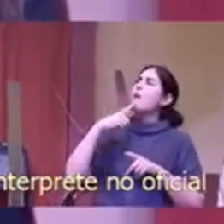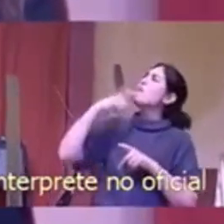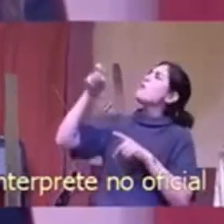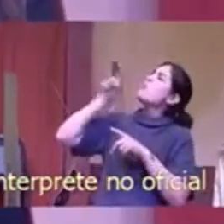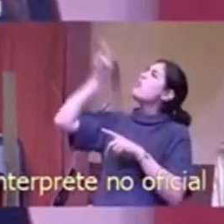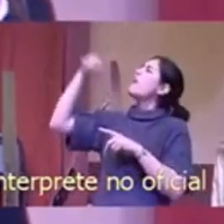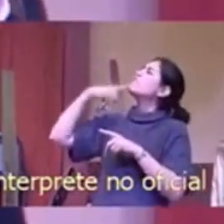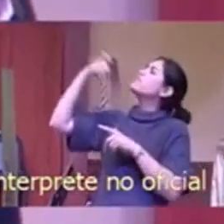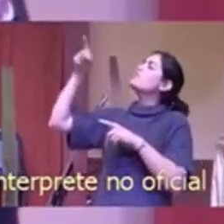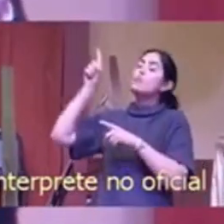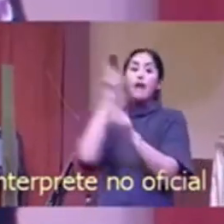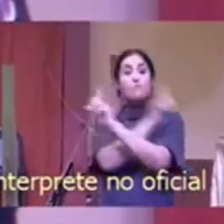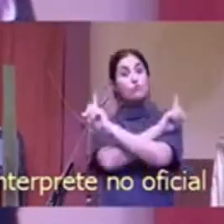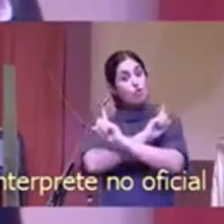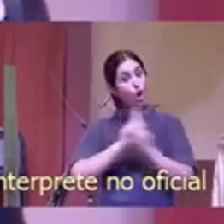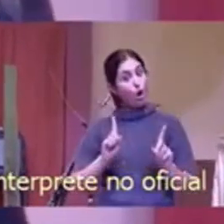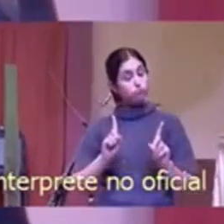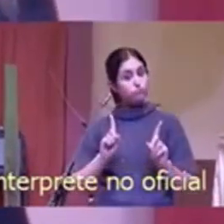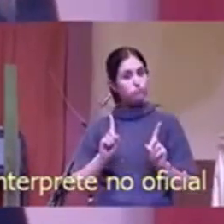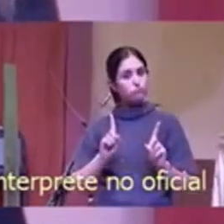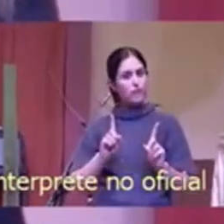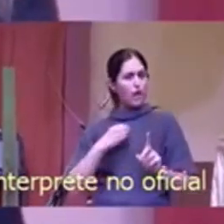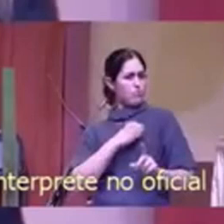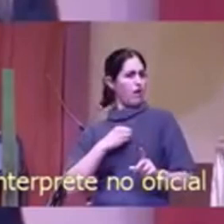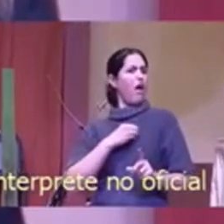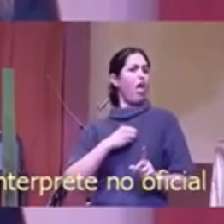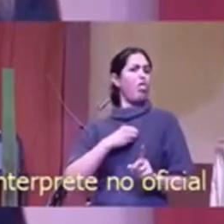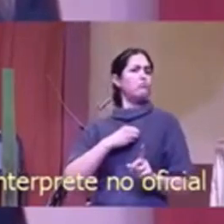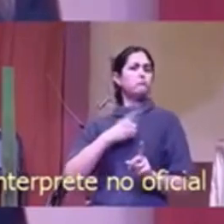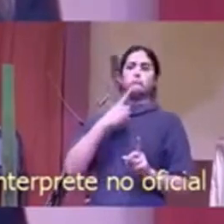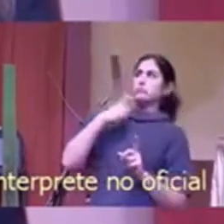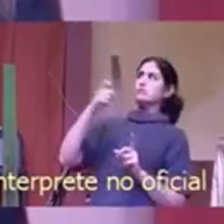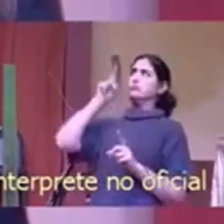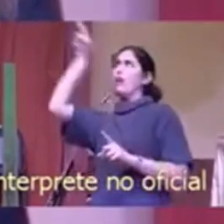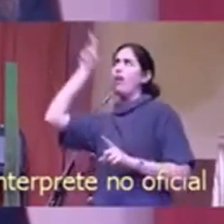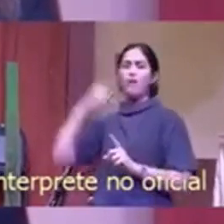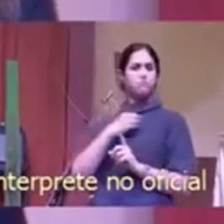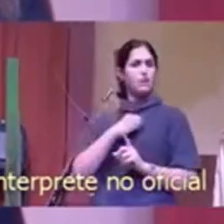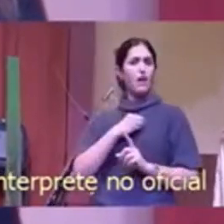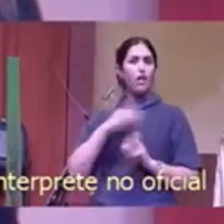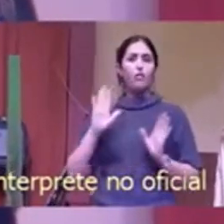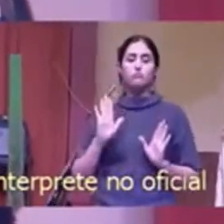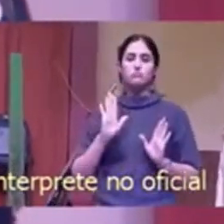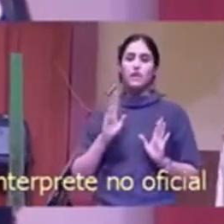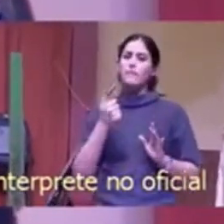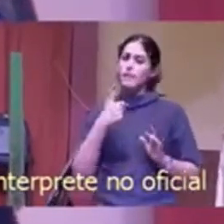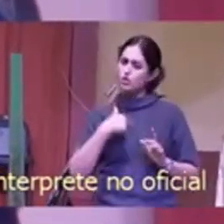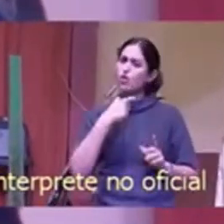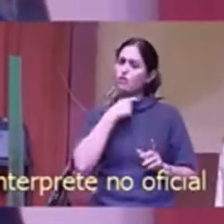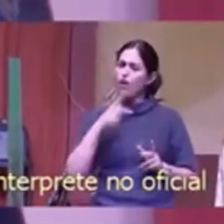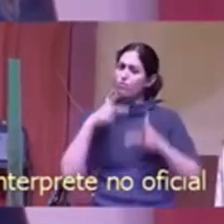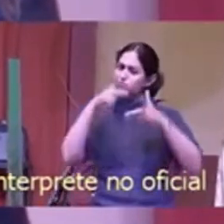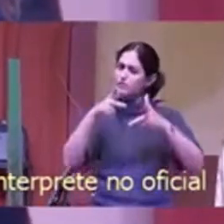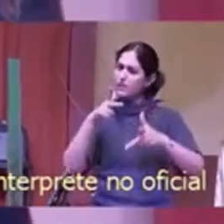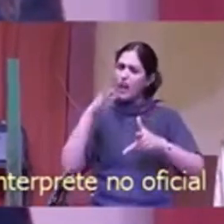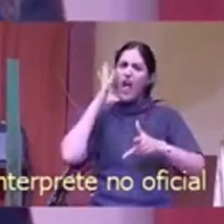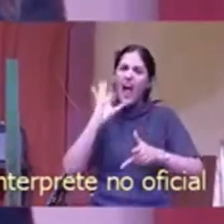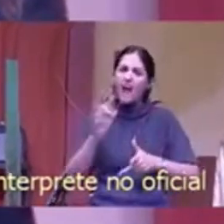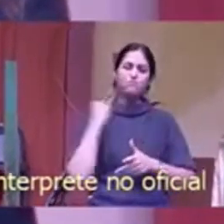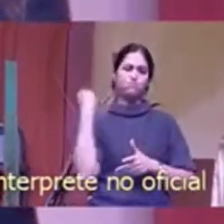es un pecado cuestionar a Dios pero les quiero decir algo importante